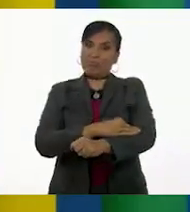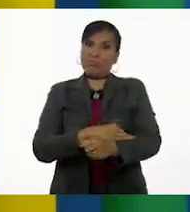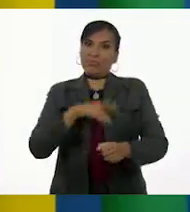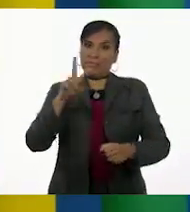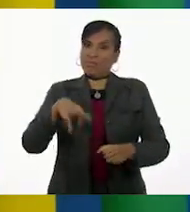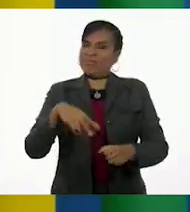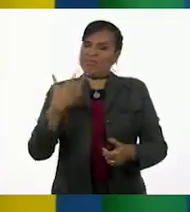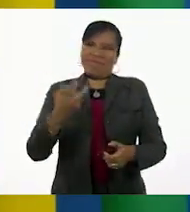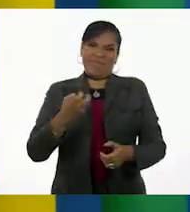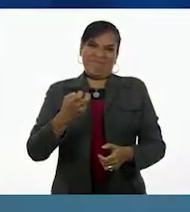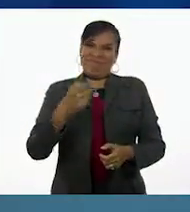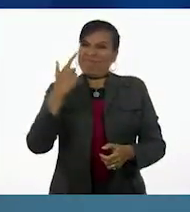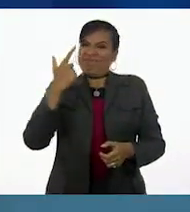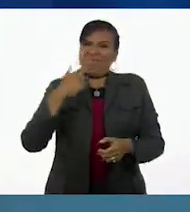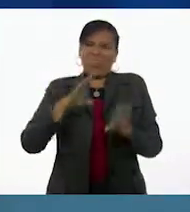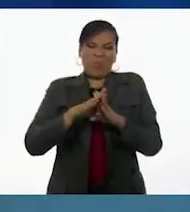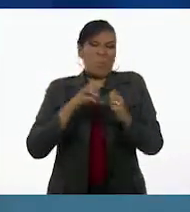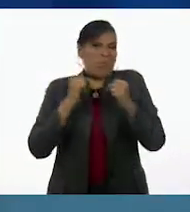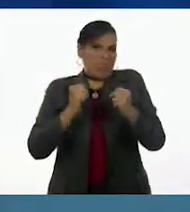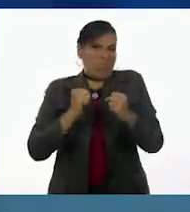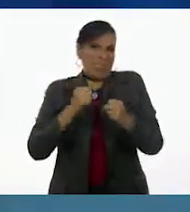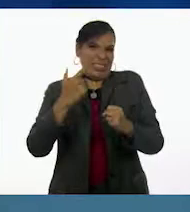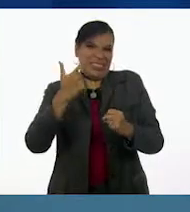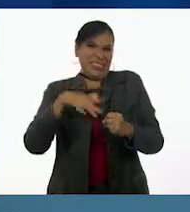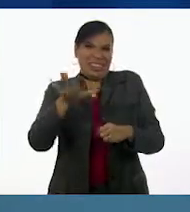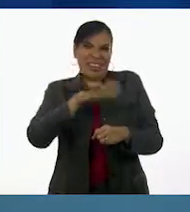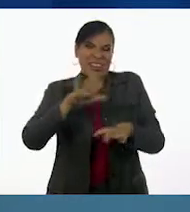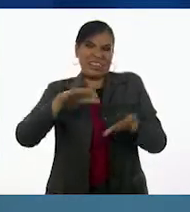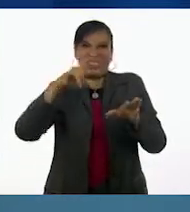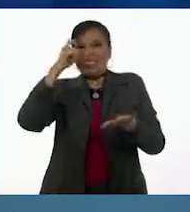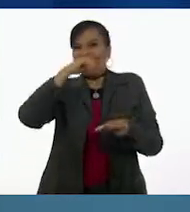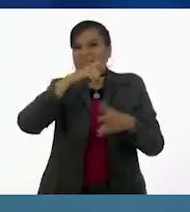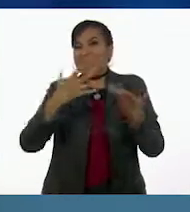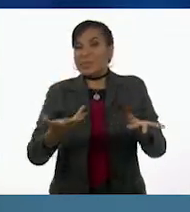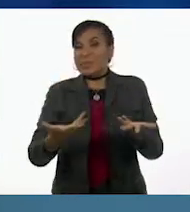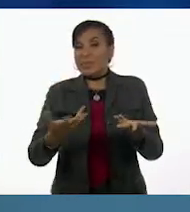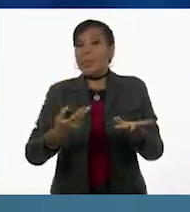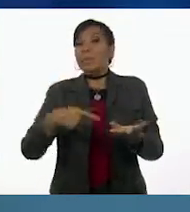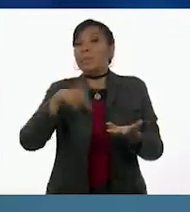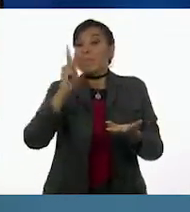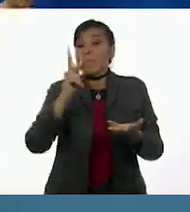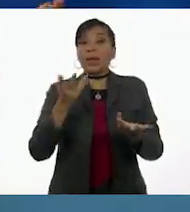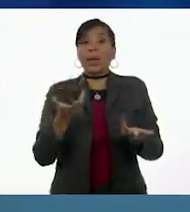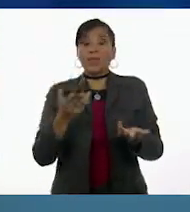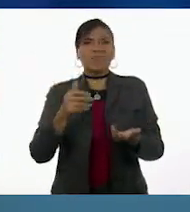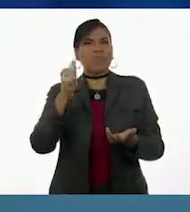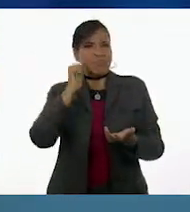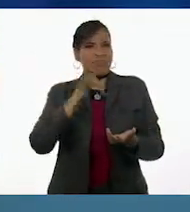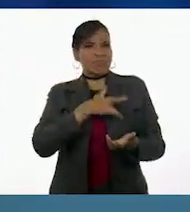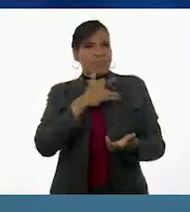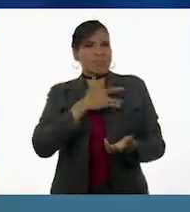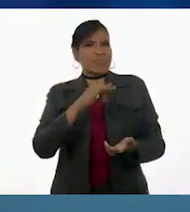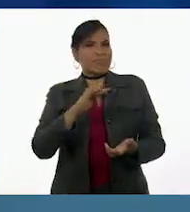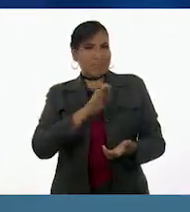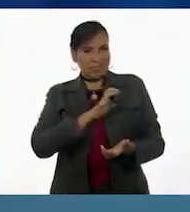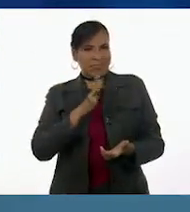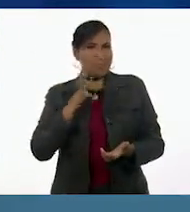fuerte, maestra! Y estas situaciones son difíciles, pero sin embargo siempre hay esperanza.